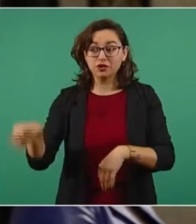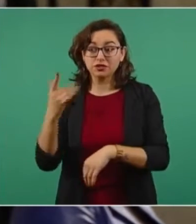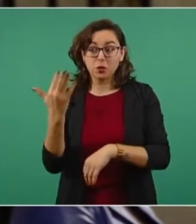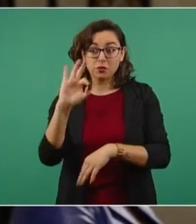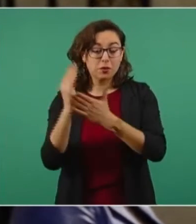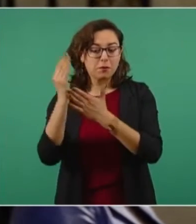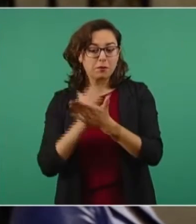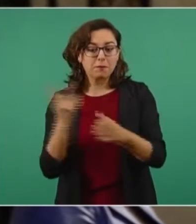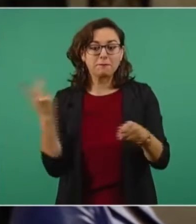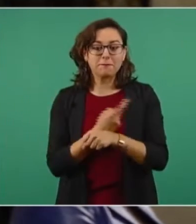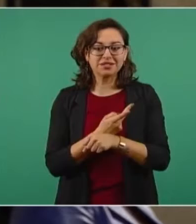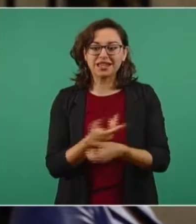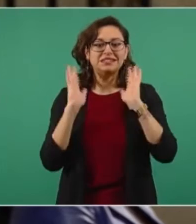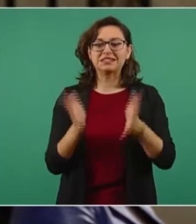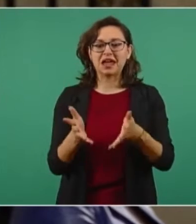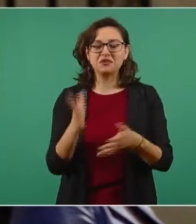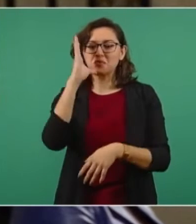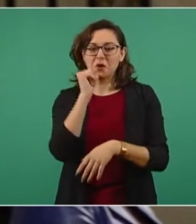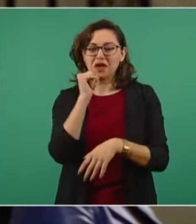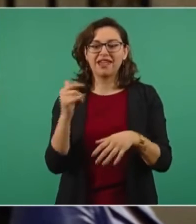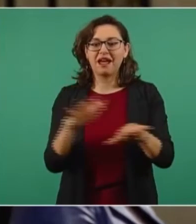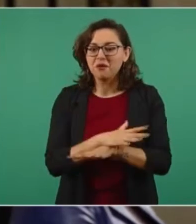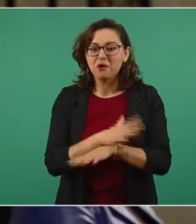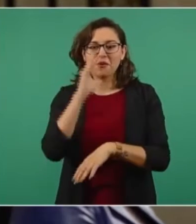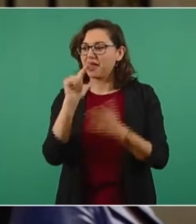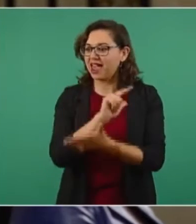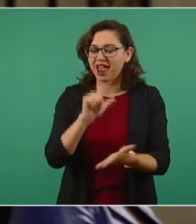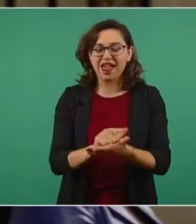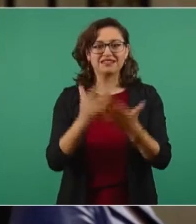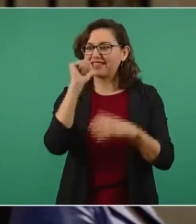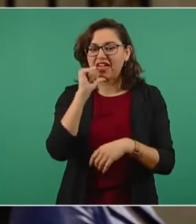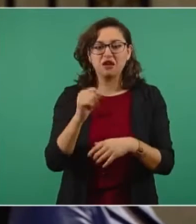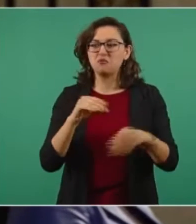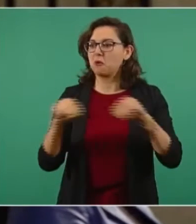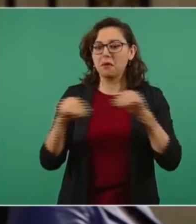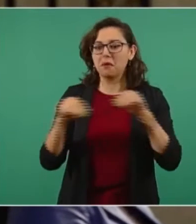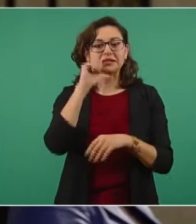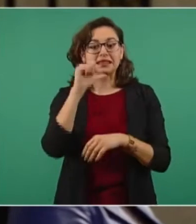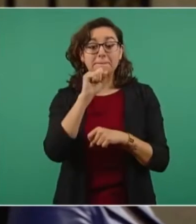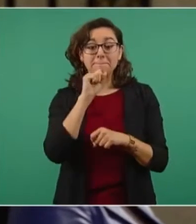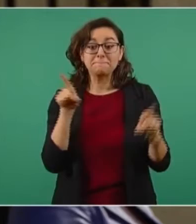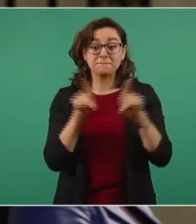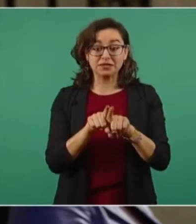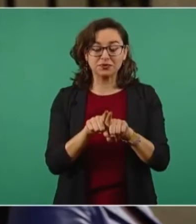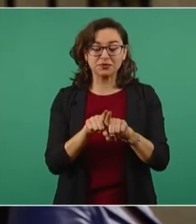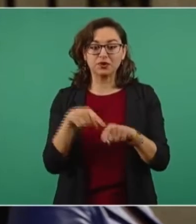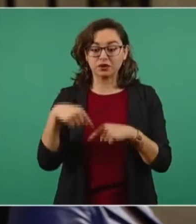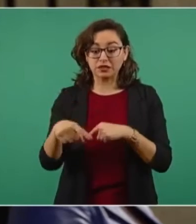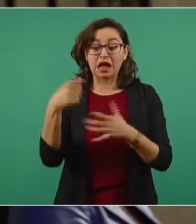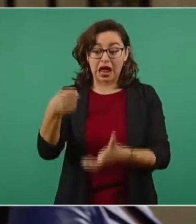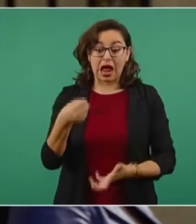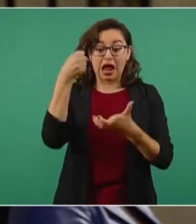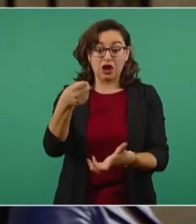entonces ya no puede pasar, olviden un cambio a la Constitución, no pueden hacer un cambio legal a cualquier ley. Y por otro lado, el presupuesto que es